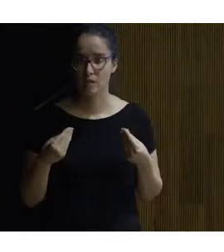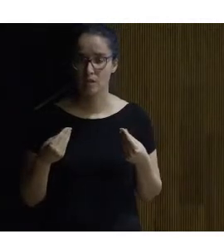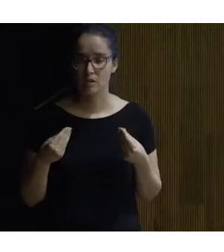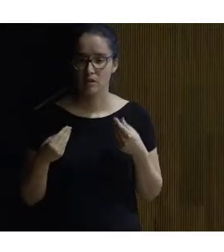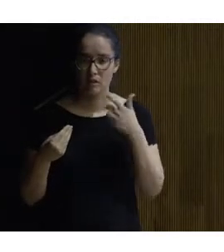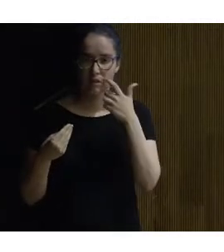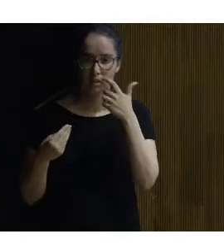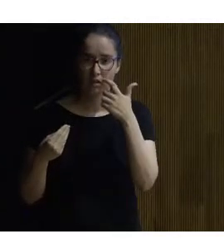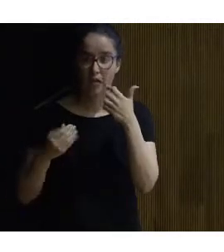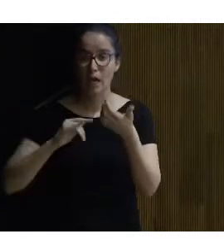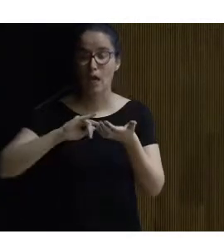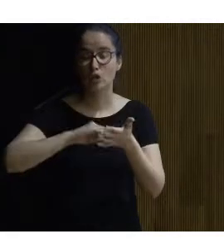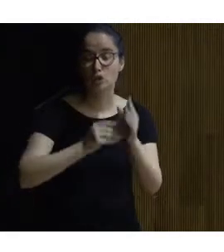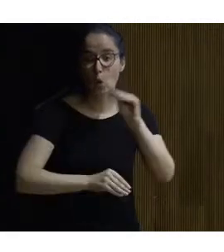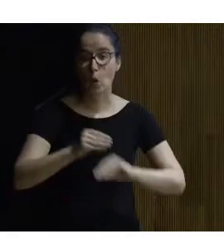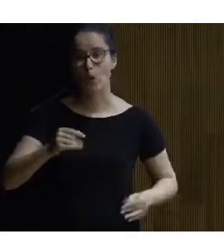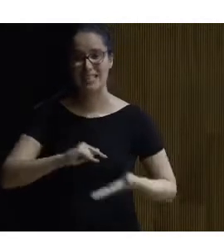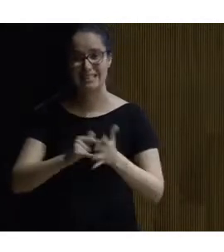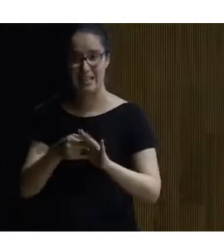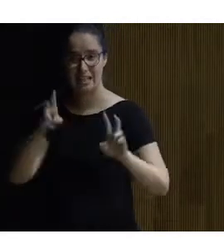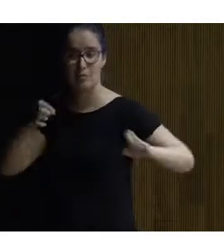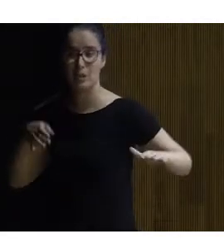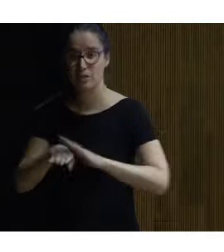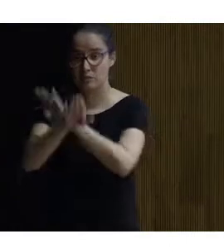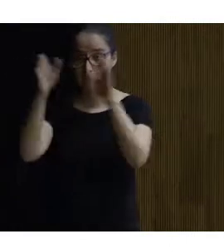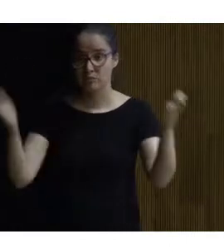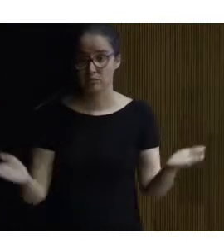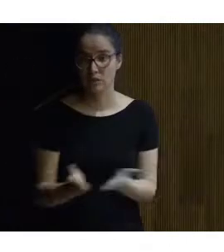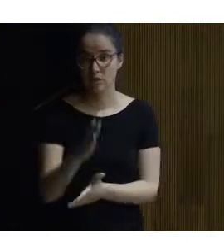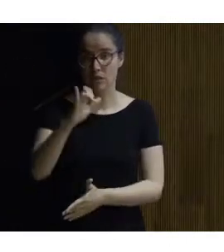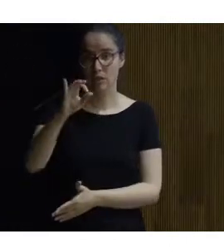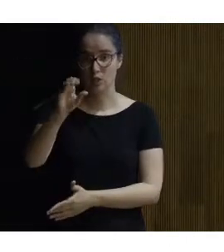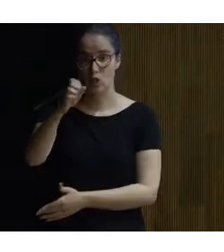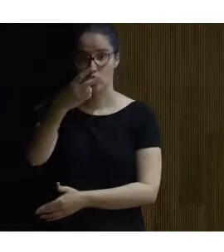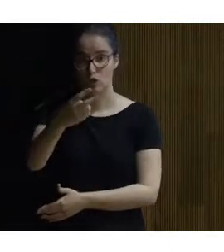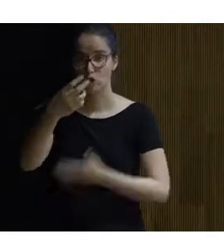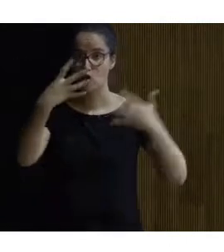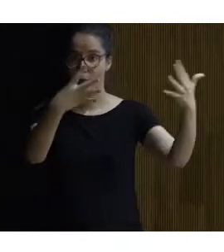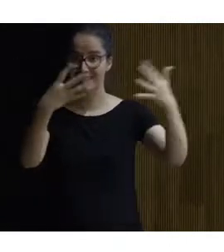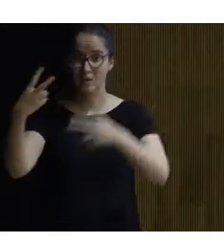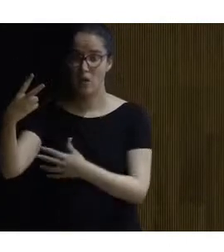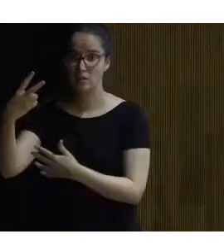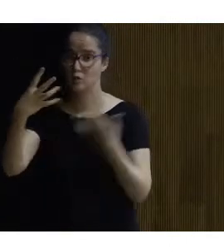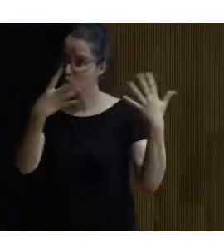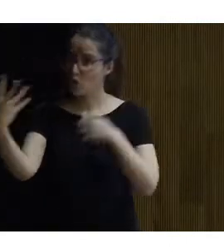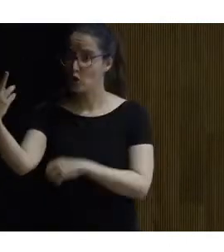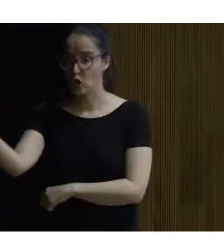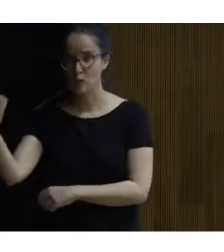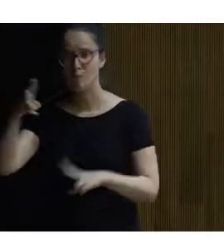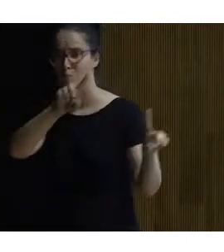de soluciones técnicas de accesibilidad internacionalmente de la ISO 21542 que fue la primera norma